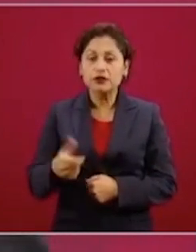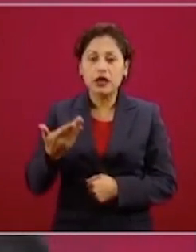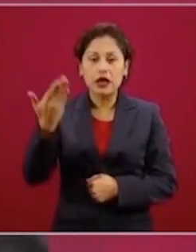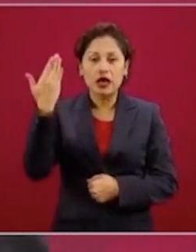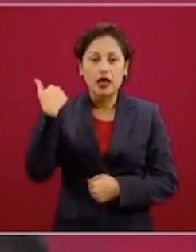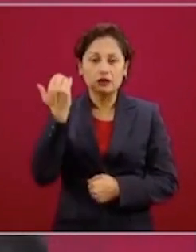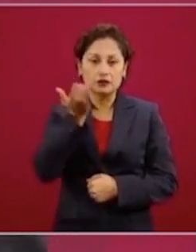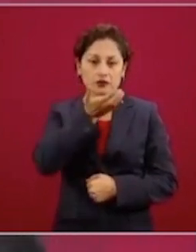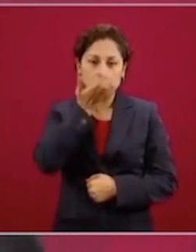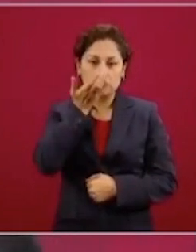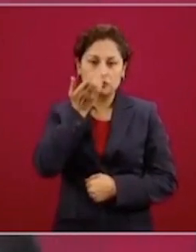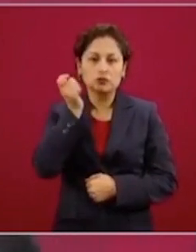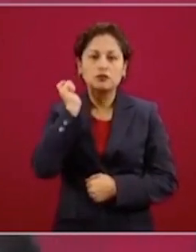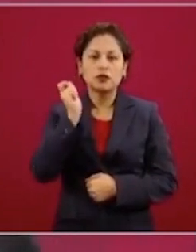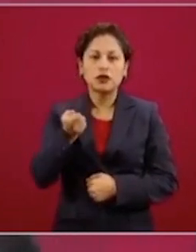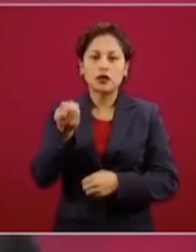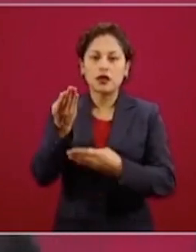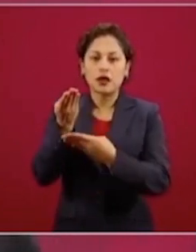banqueros ricos.